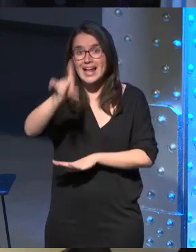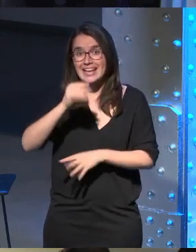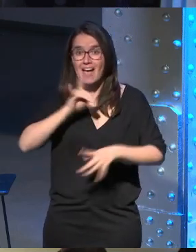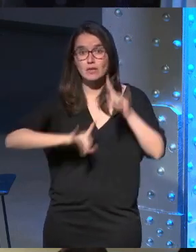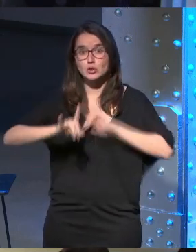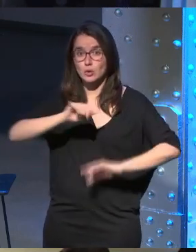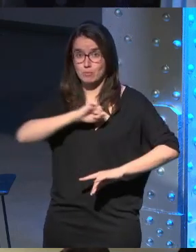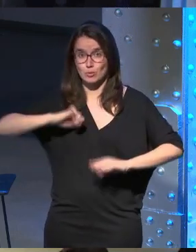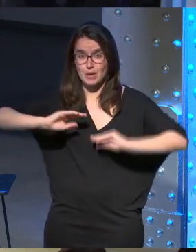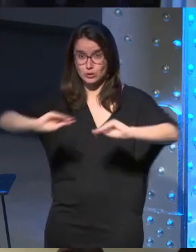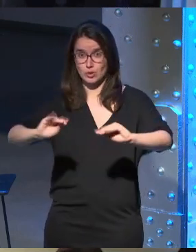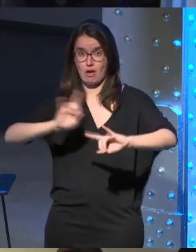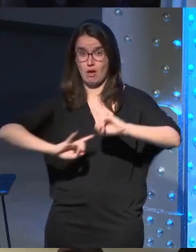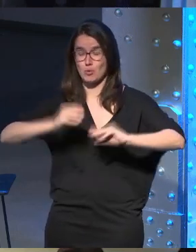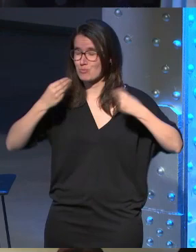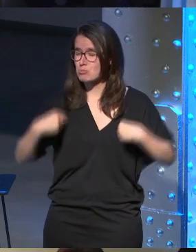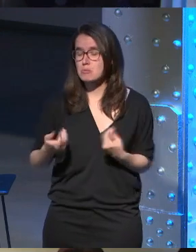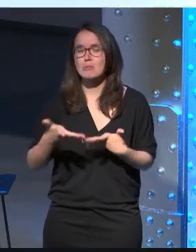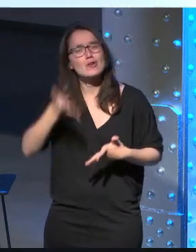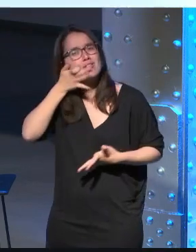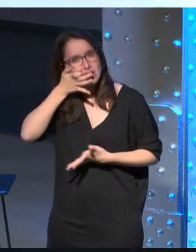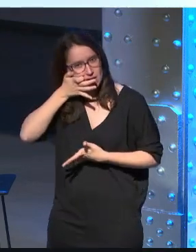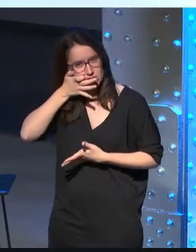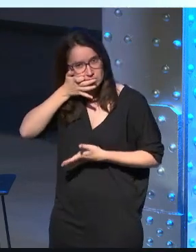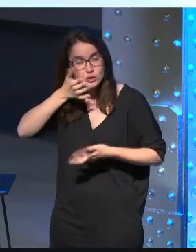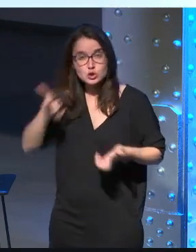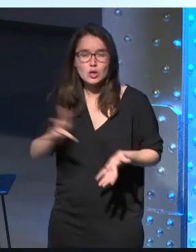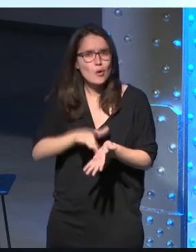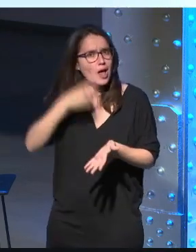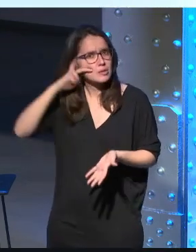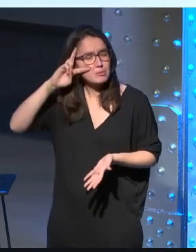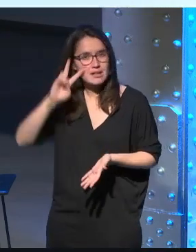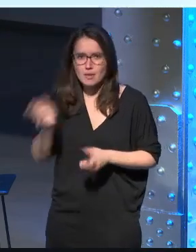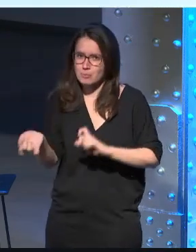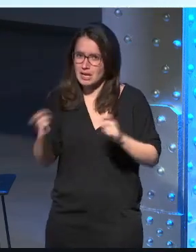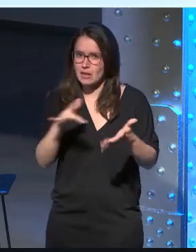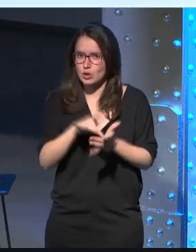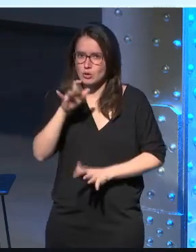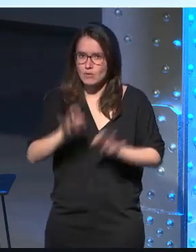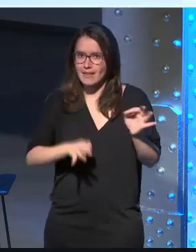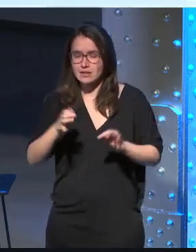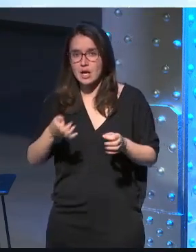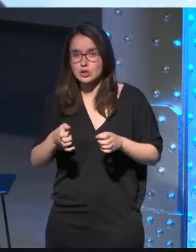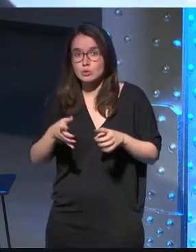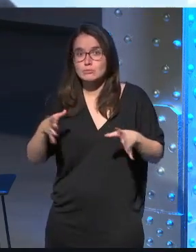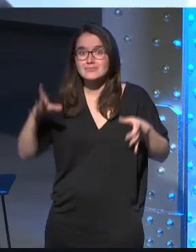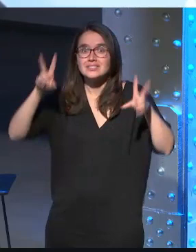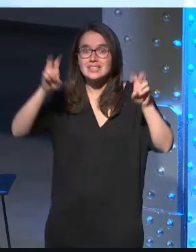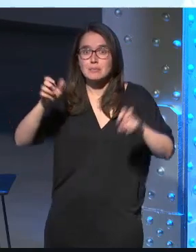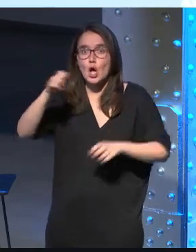mismo pero de verdad ¿vale? entonces esto era una experiencia parecida había una obra de teatro basado en la odisea